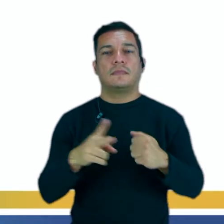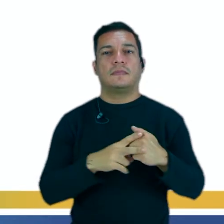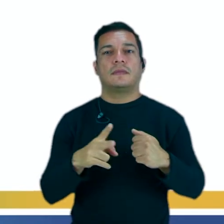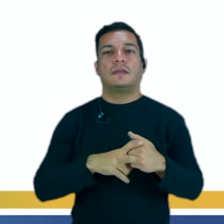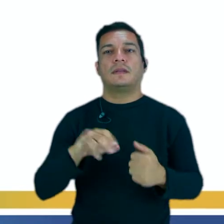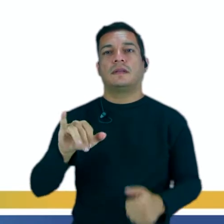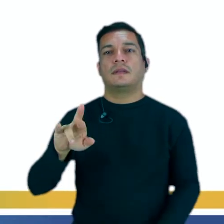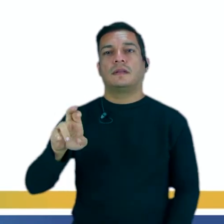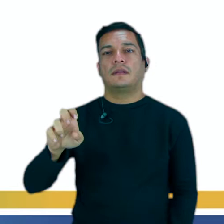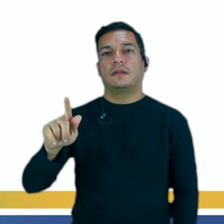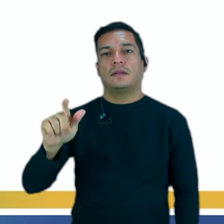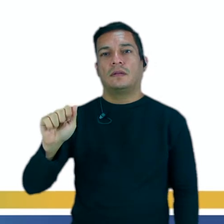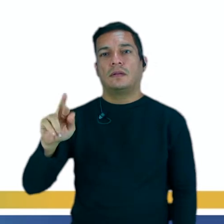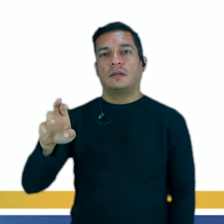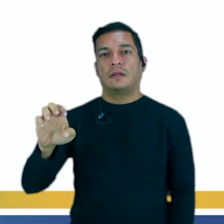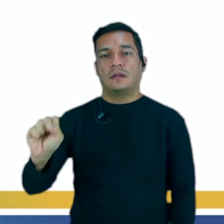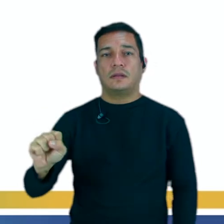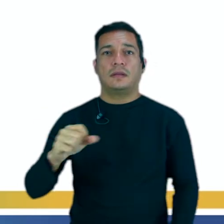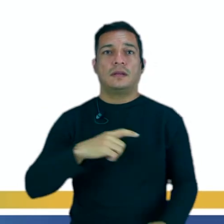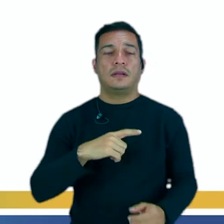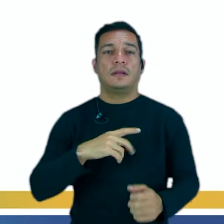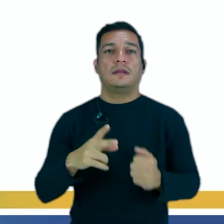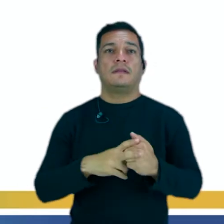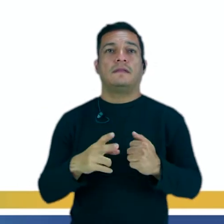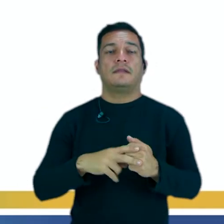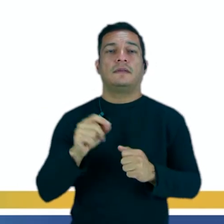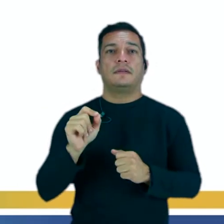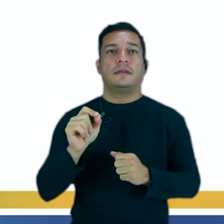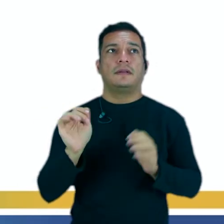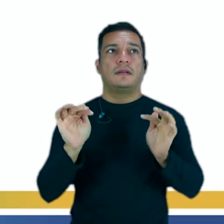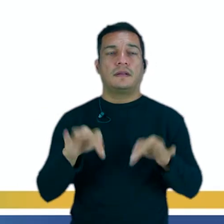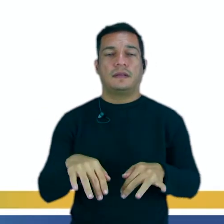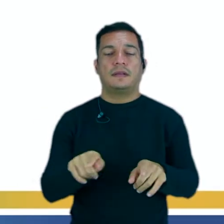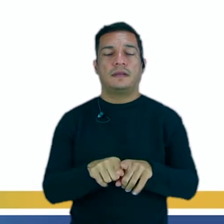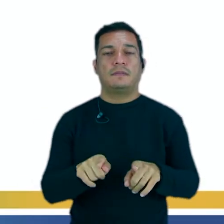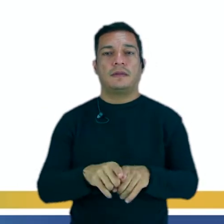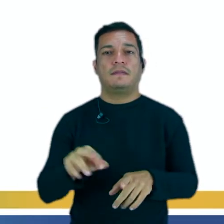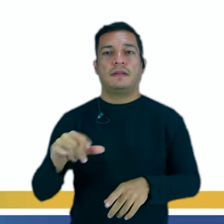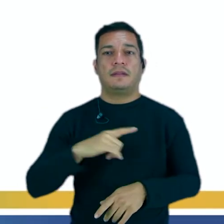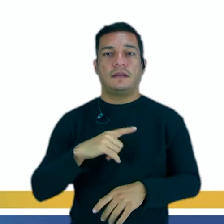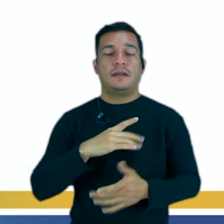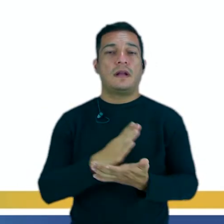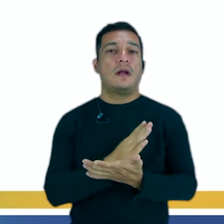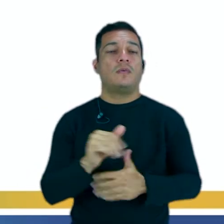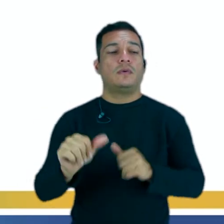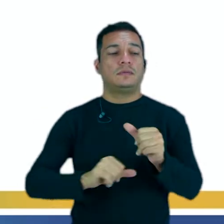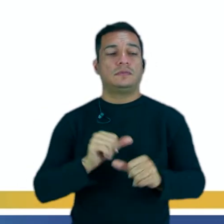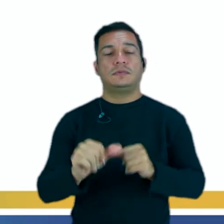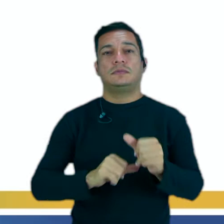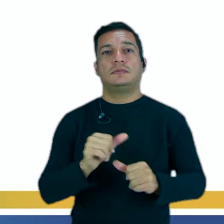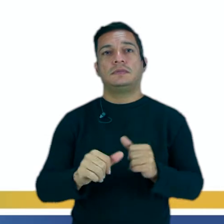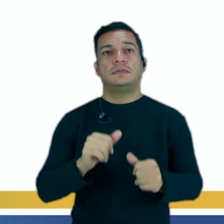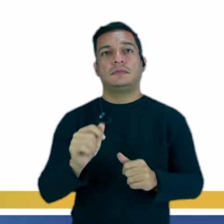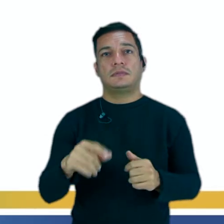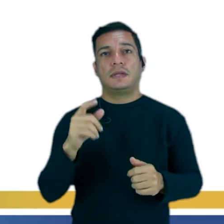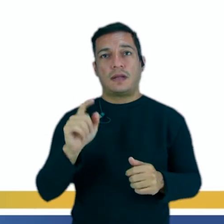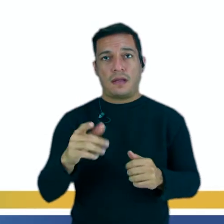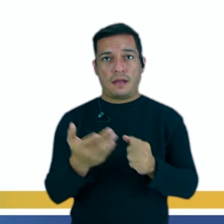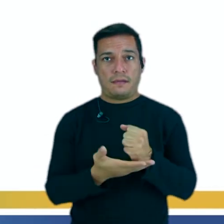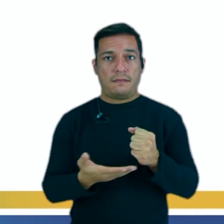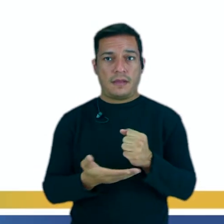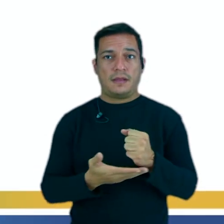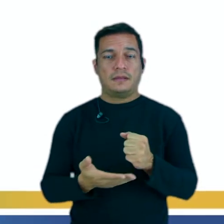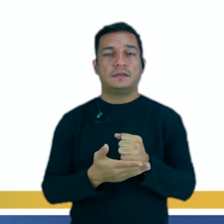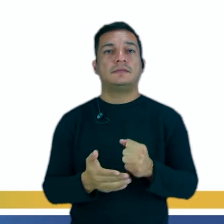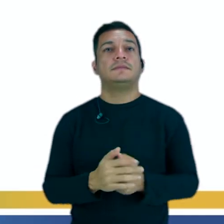irregulares. Son verbos ahí que, además de la terminación, también va a sufrir alguna modificación en su raíz o en su